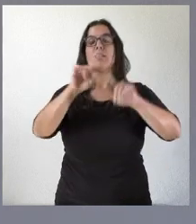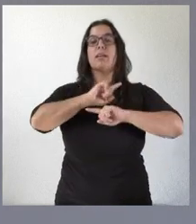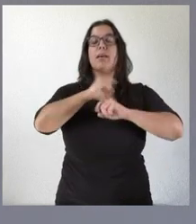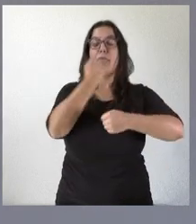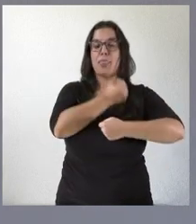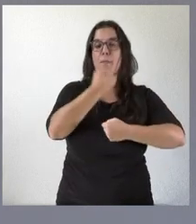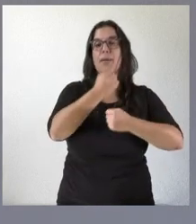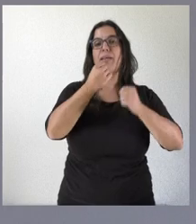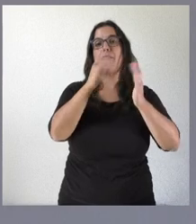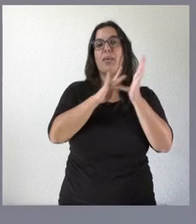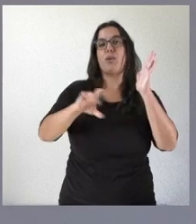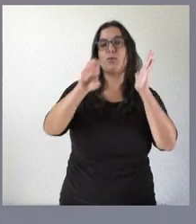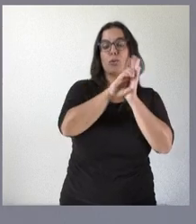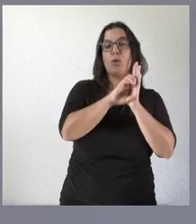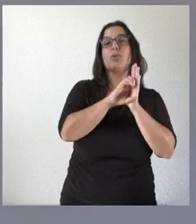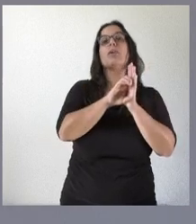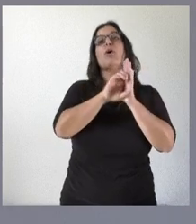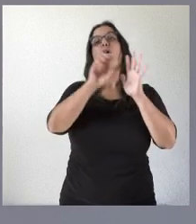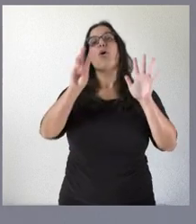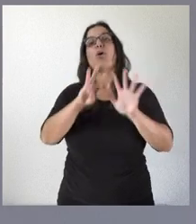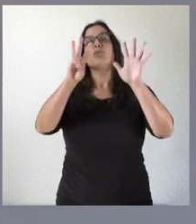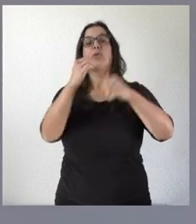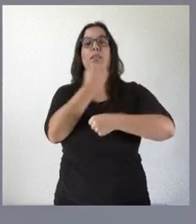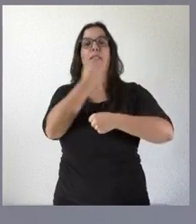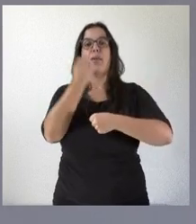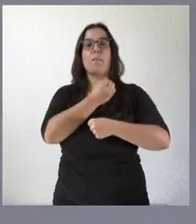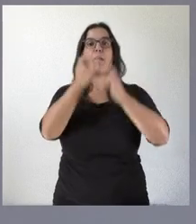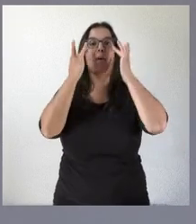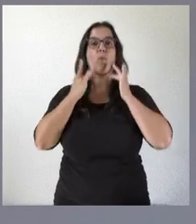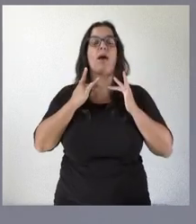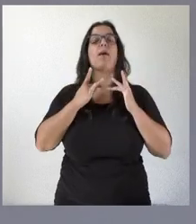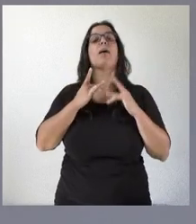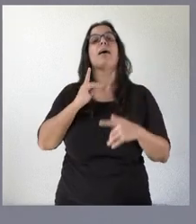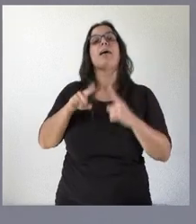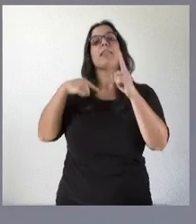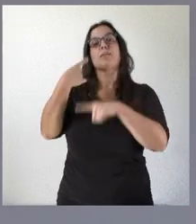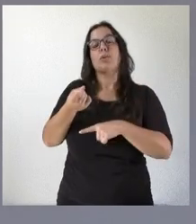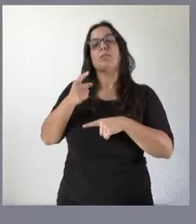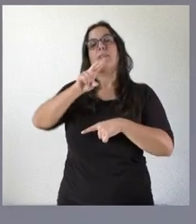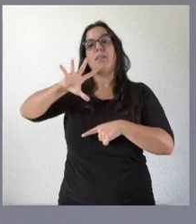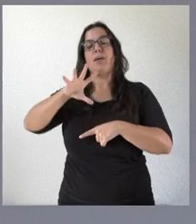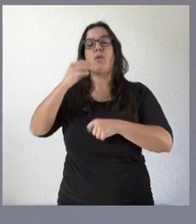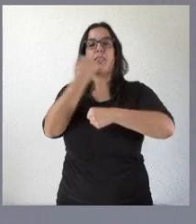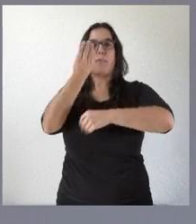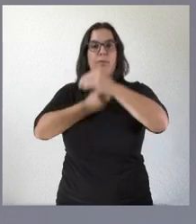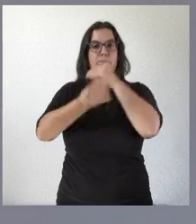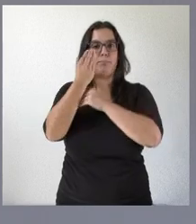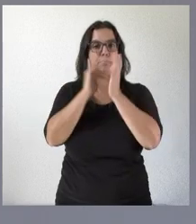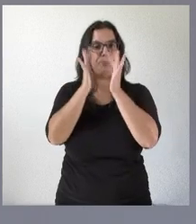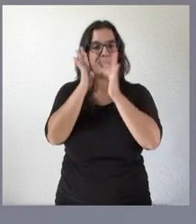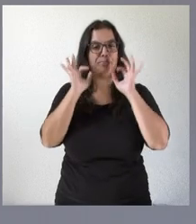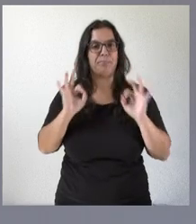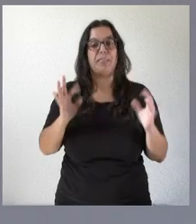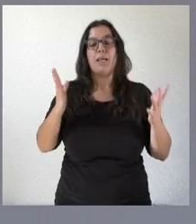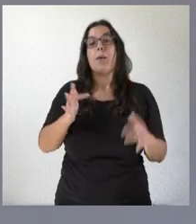8 de diciembre inmaculada concepción y 25 de diciembre natividad del señor. A esto, como saben ustedes, hay que añadir